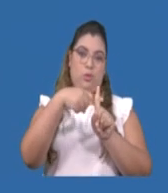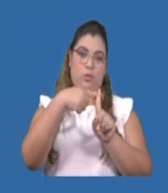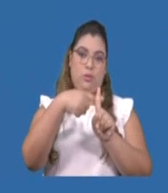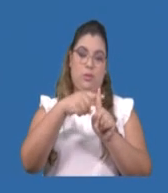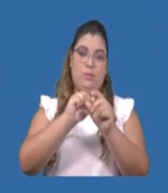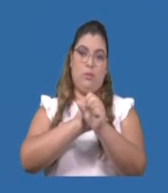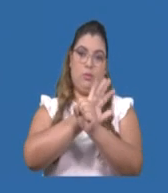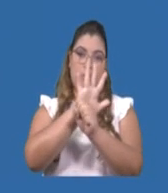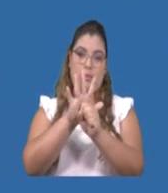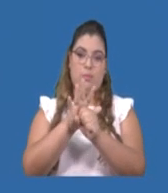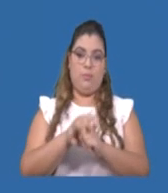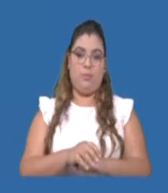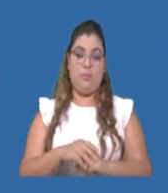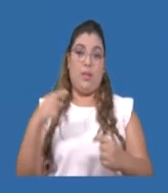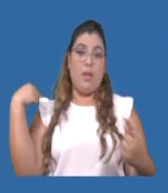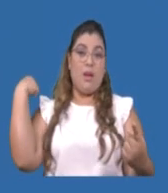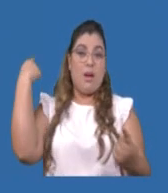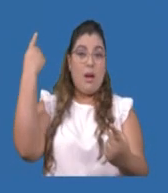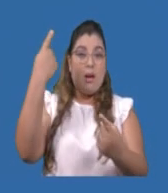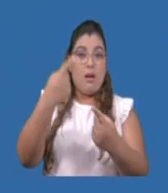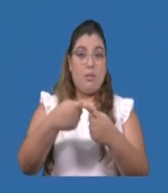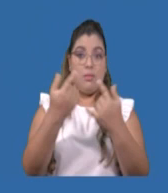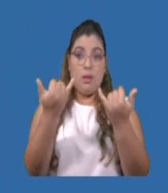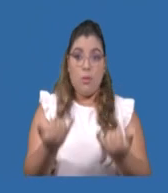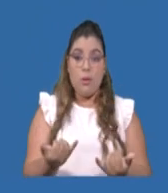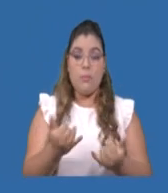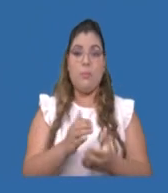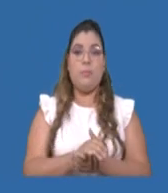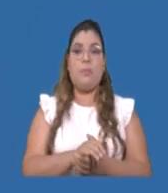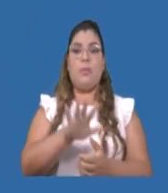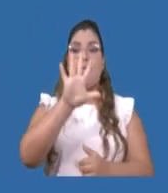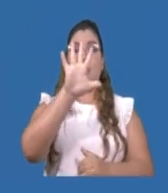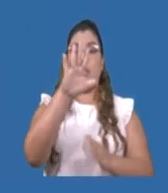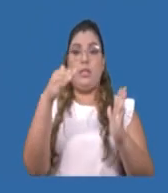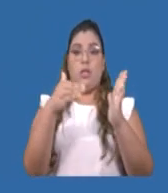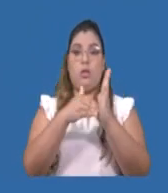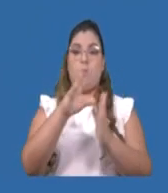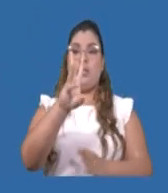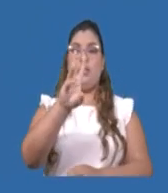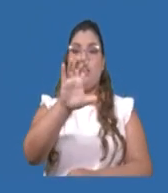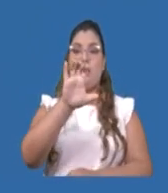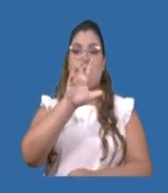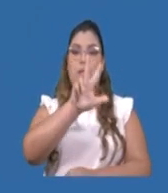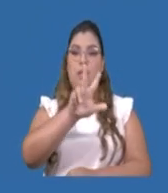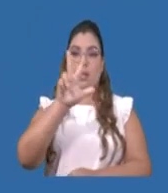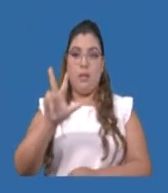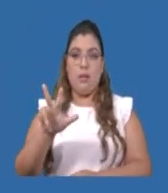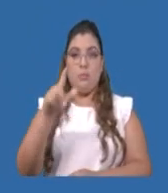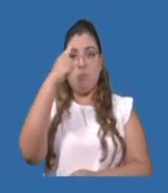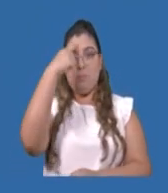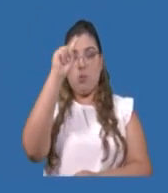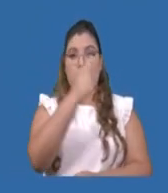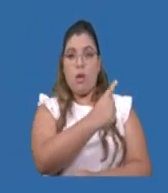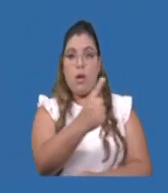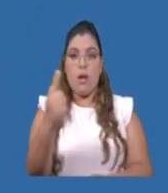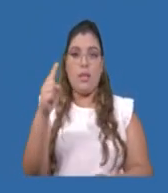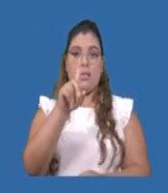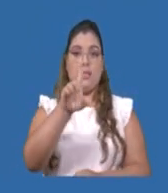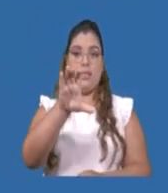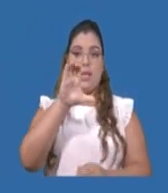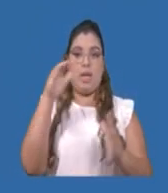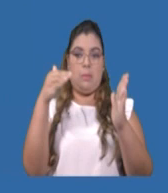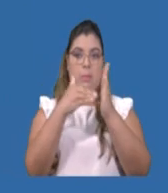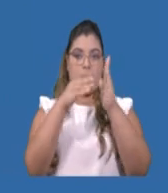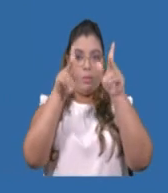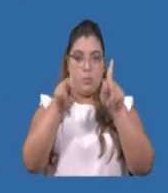Hasta la fecha hemos realizado, o estamos realizando, 5.633 pruebas por cada 100.000 habitantes y se